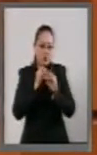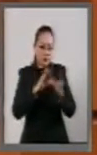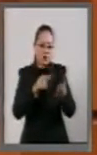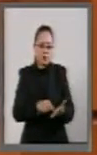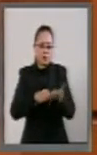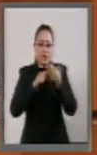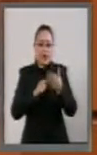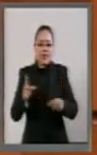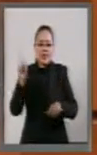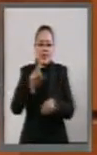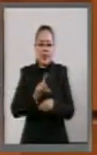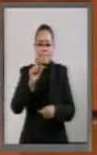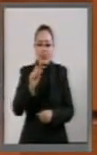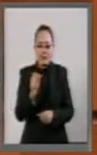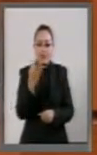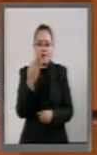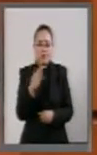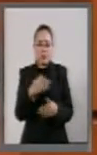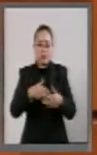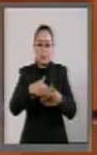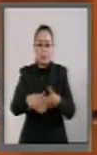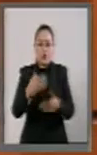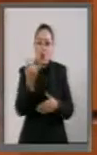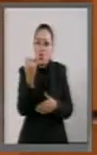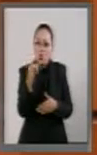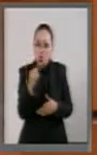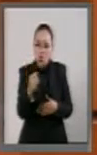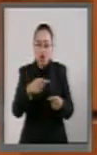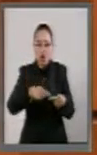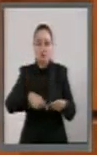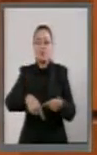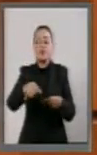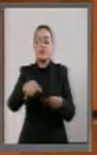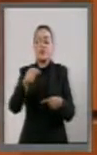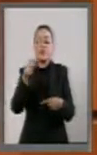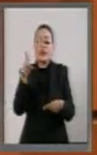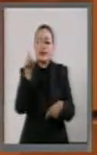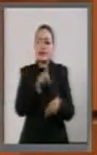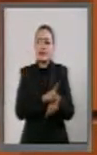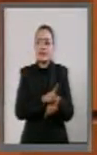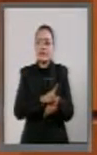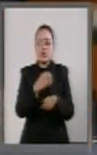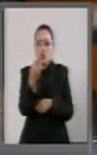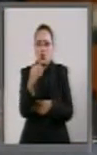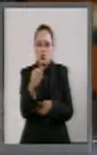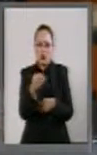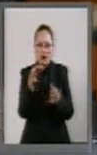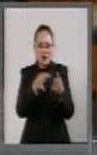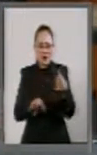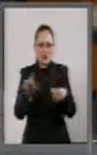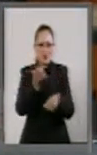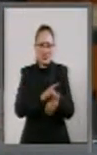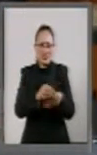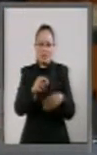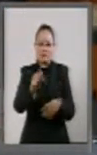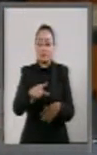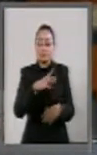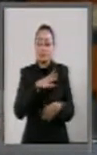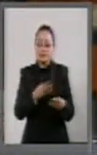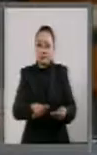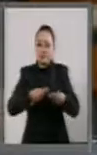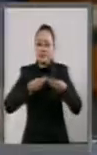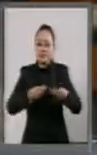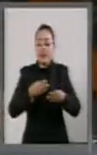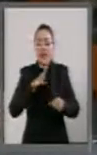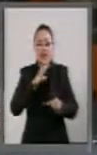20 de febrero, los últimos días de junio y los últimos días de octubre. Es decir, es así